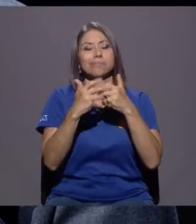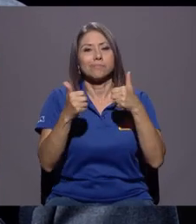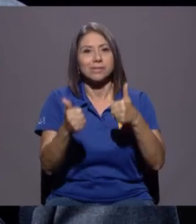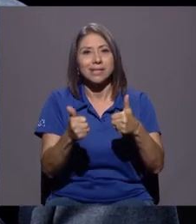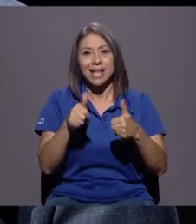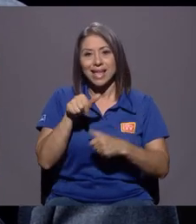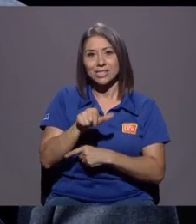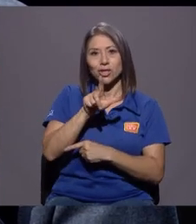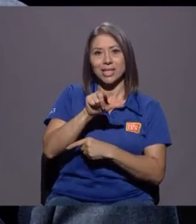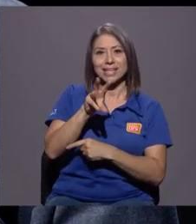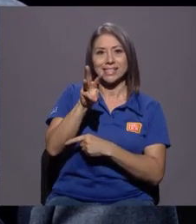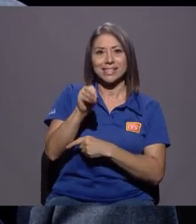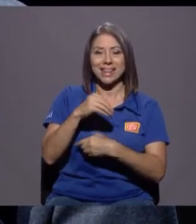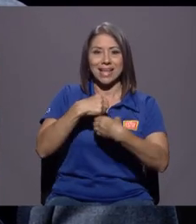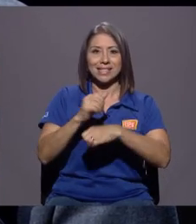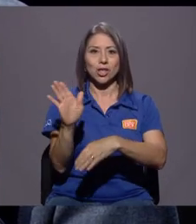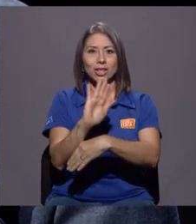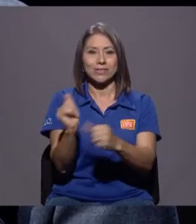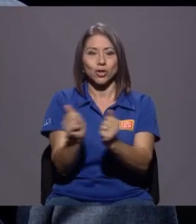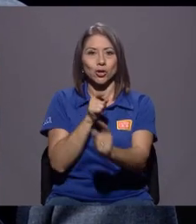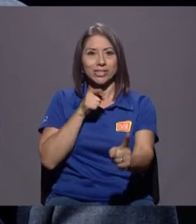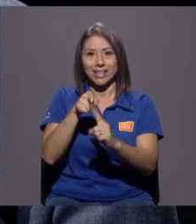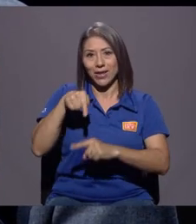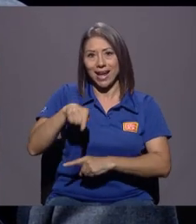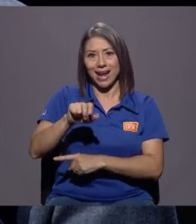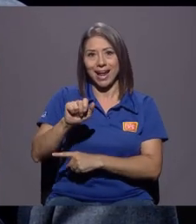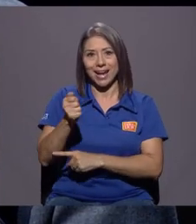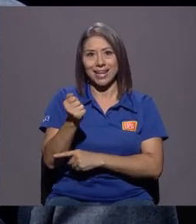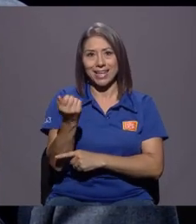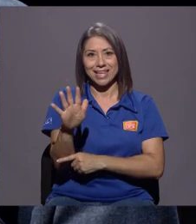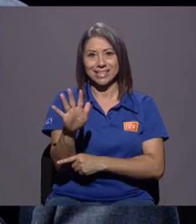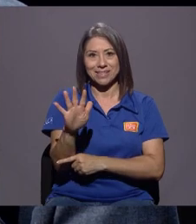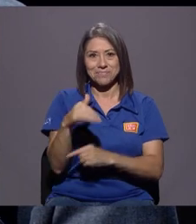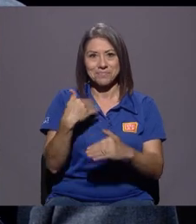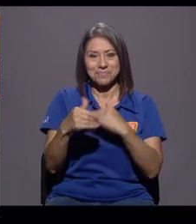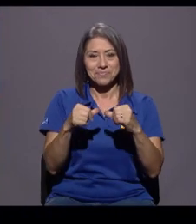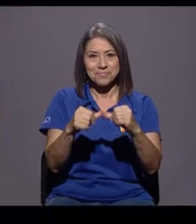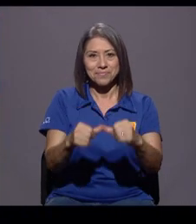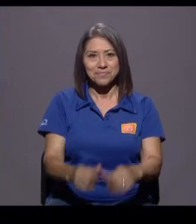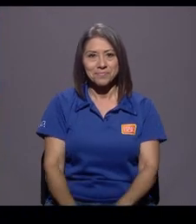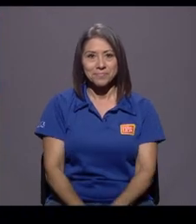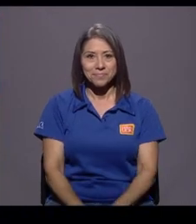360, haciendo Televisión con Sentido, acá en el Canal 15. Ya regresamos.